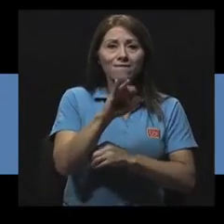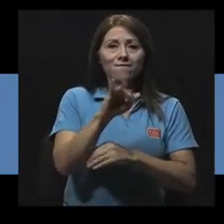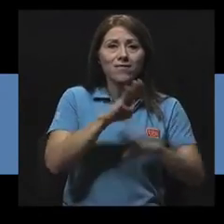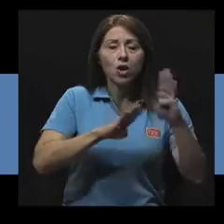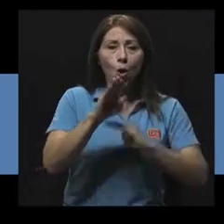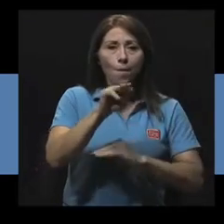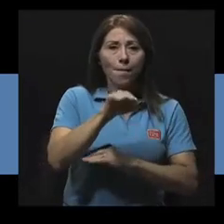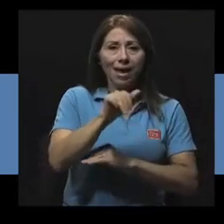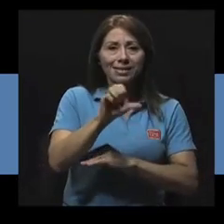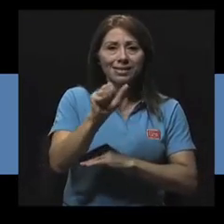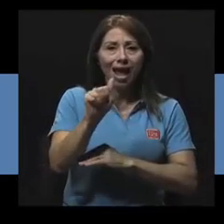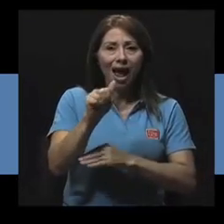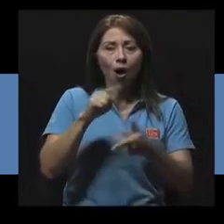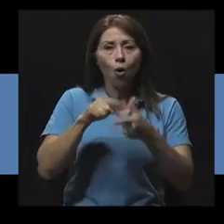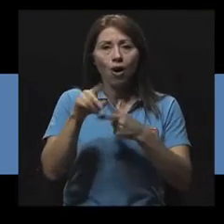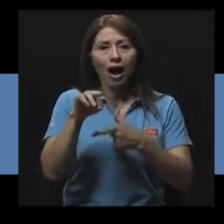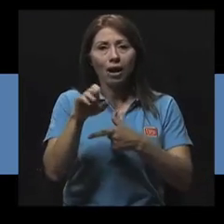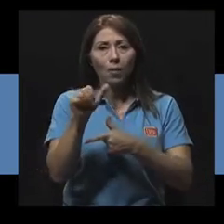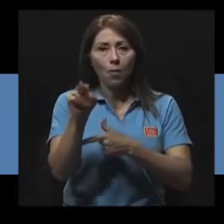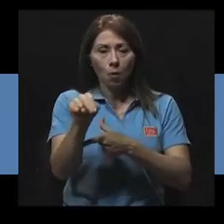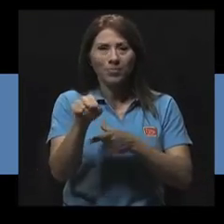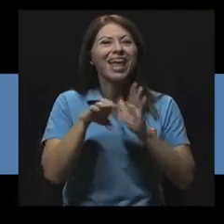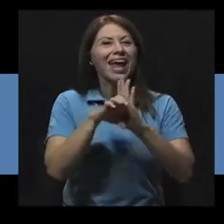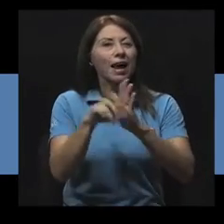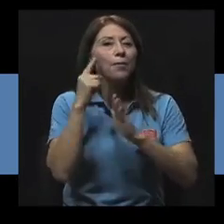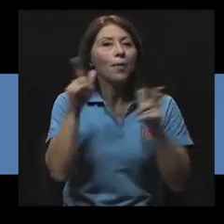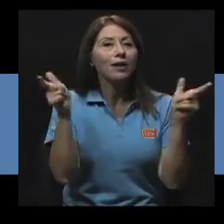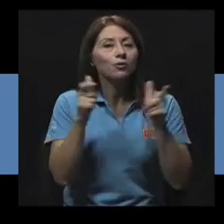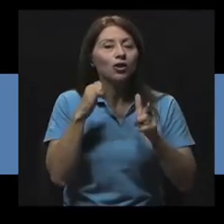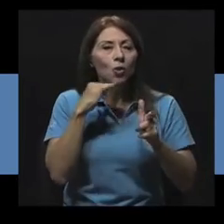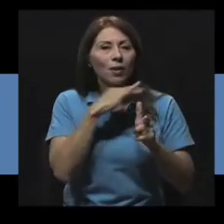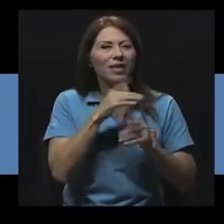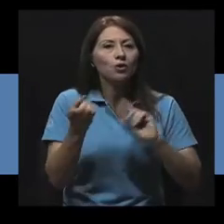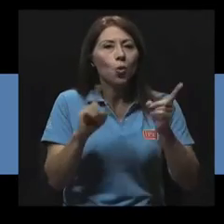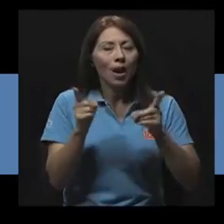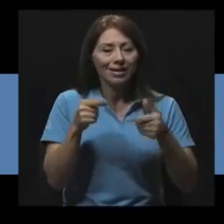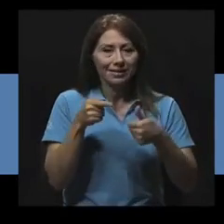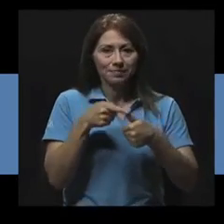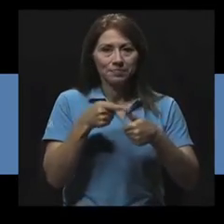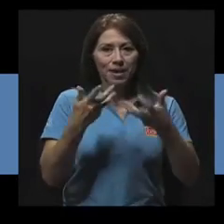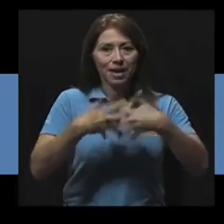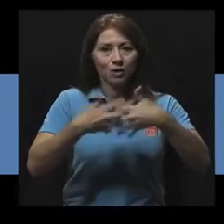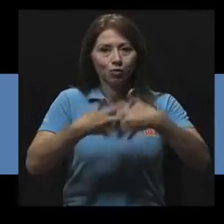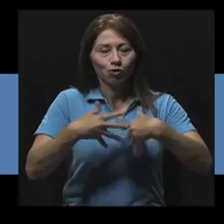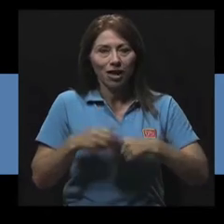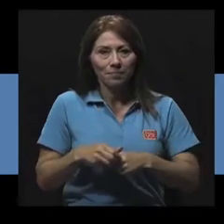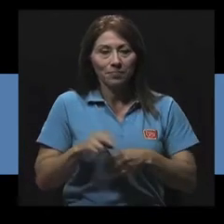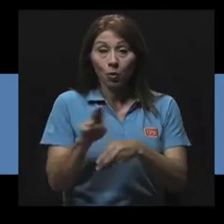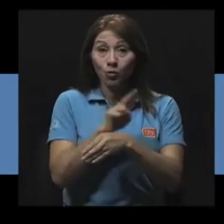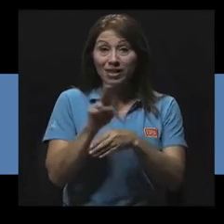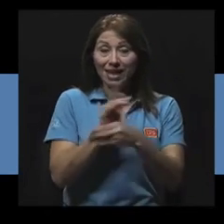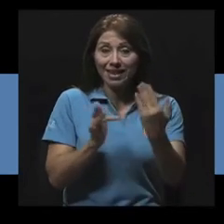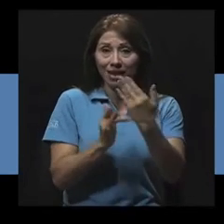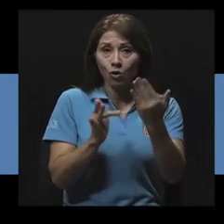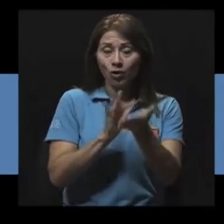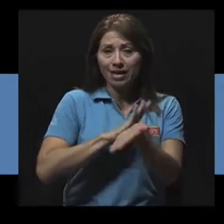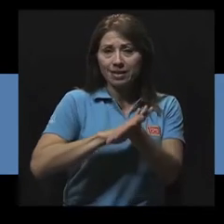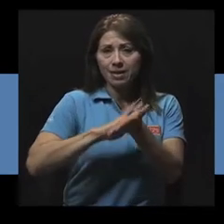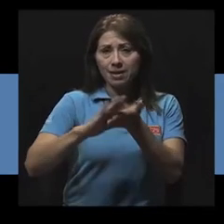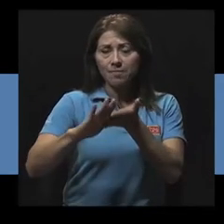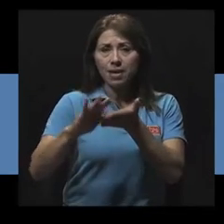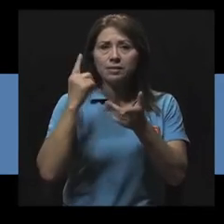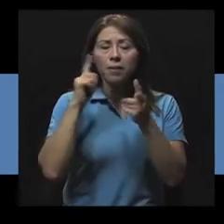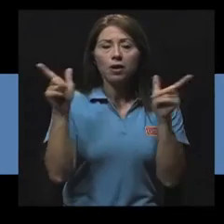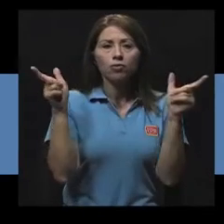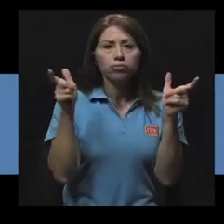que permiten reducir la contaminación del aire son los siguientes. En la industria, utilizar tecnologías limpias que reduzcan las